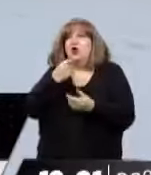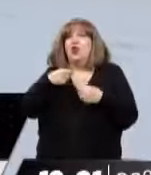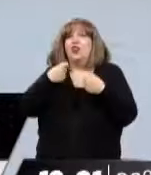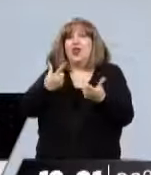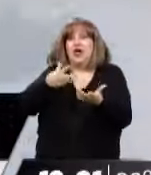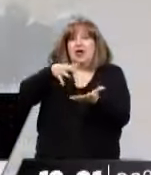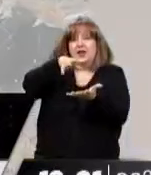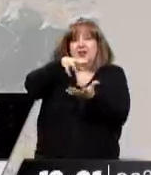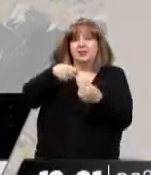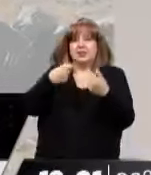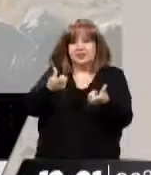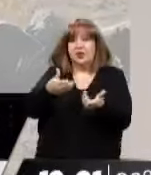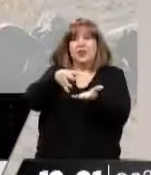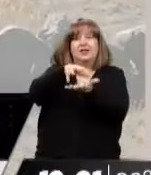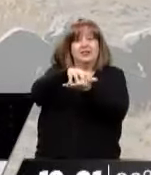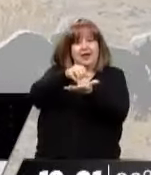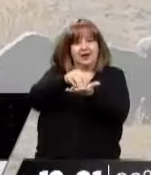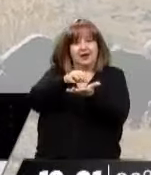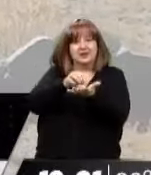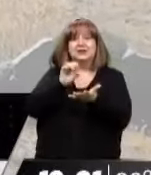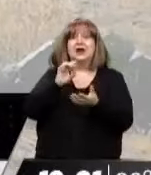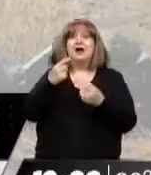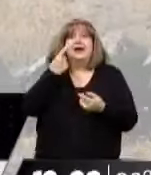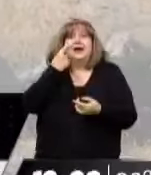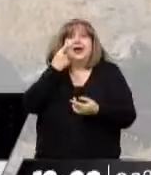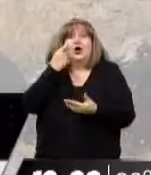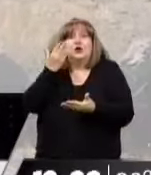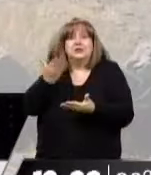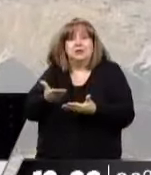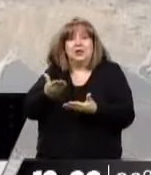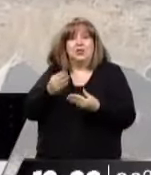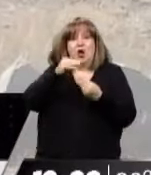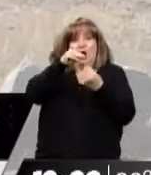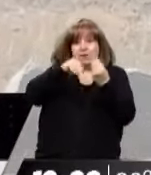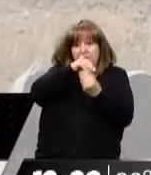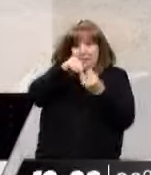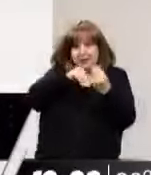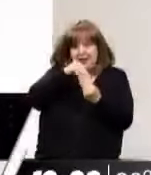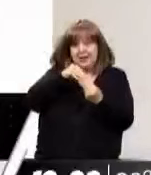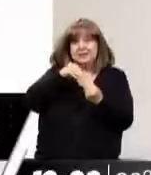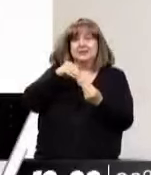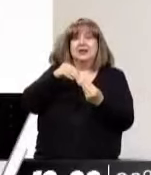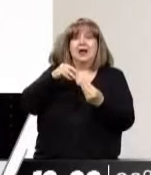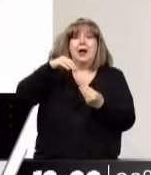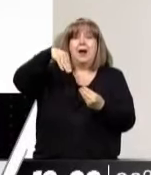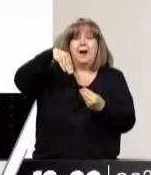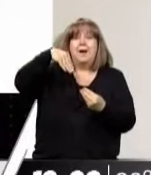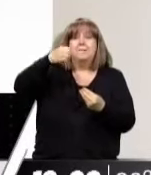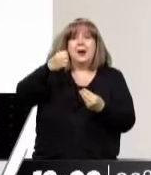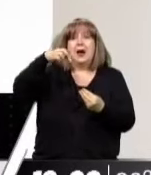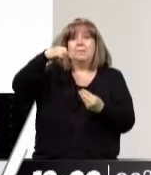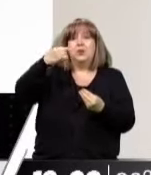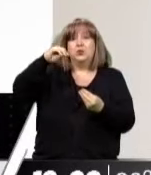enmarcan las competencias y atribuciones conferidas por la ley que vos mencionabas también recién, la 26.160, al